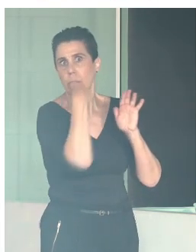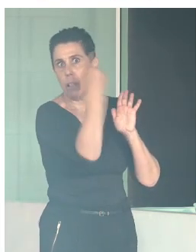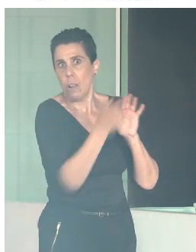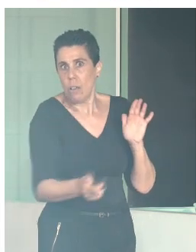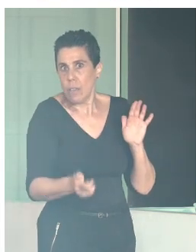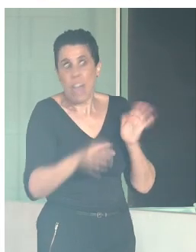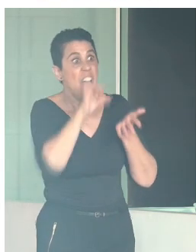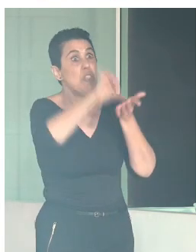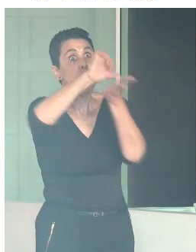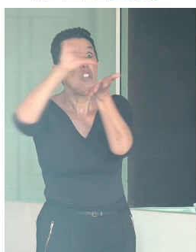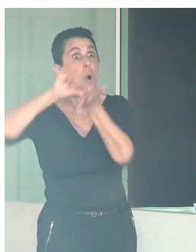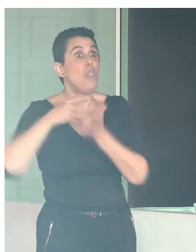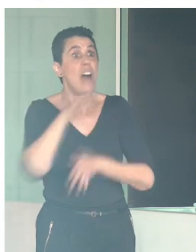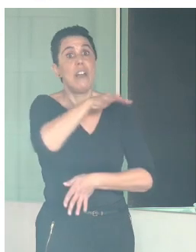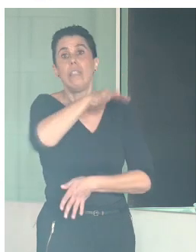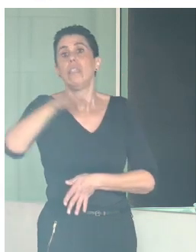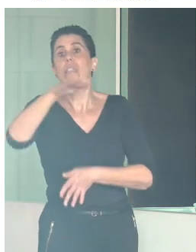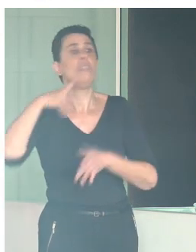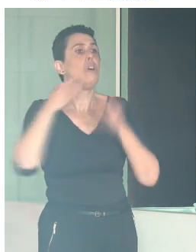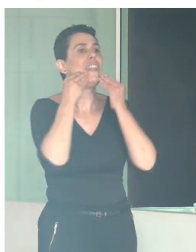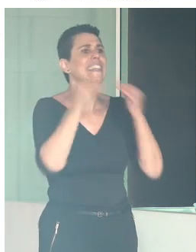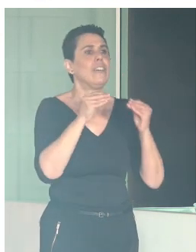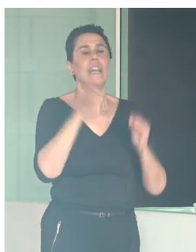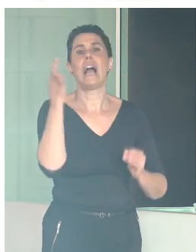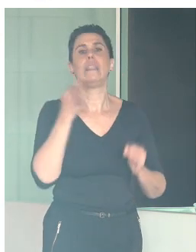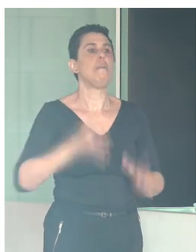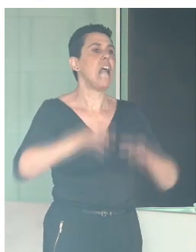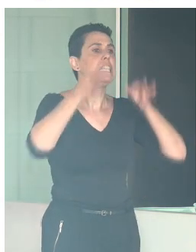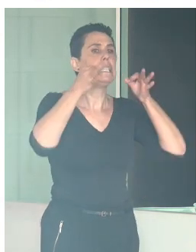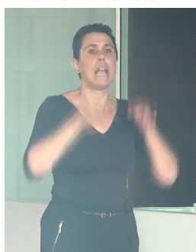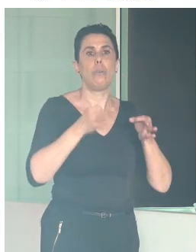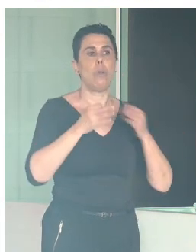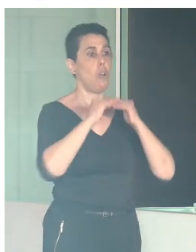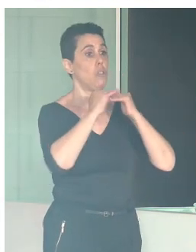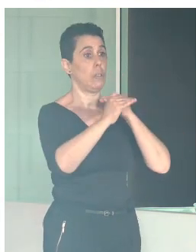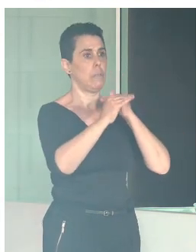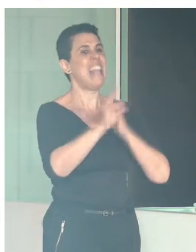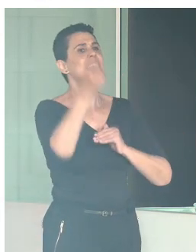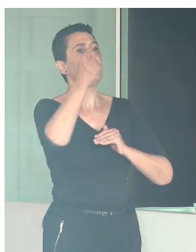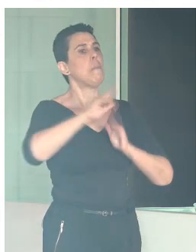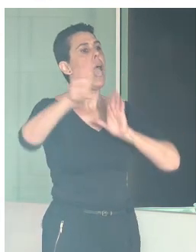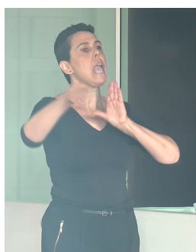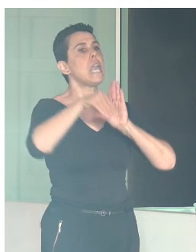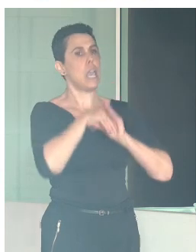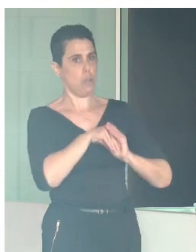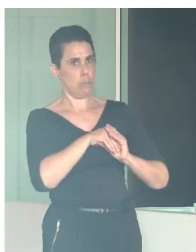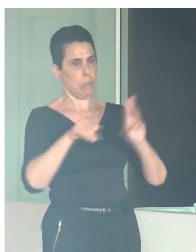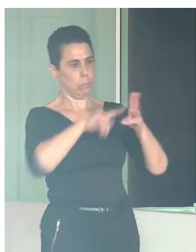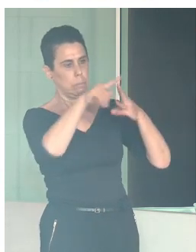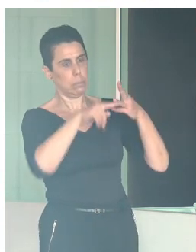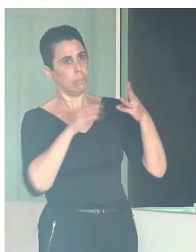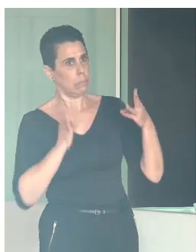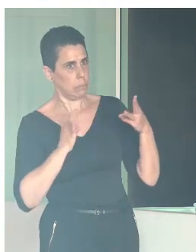y los sitios históricos tienen que ser seguros, sostenibles, pero también inclusivos. Es decir, es que